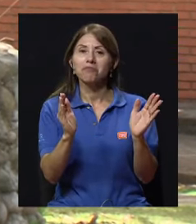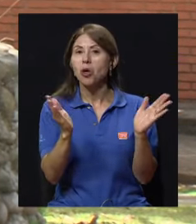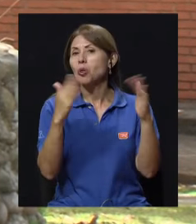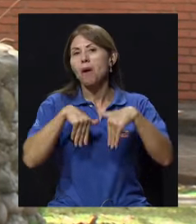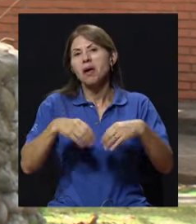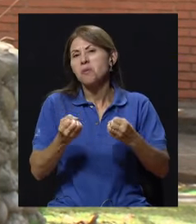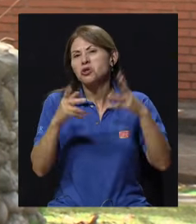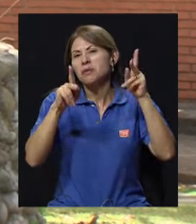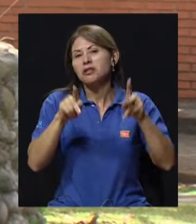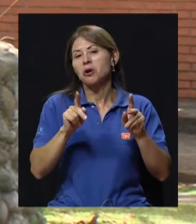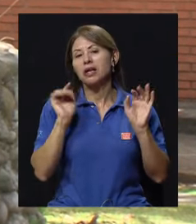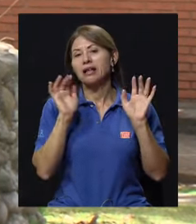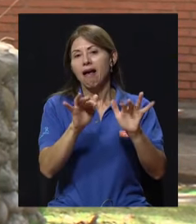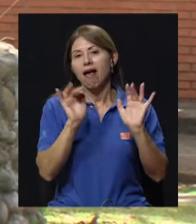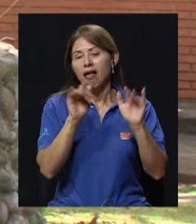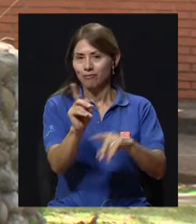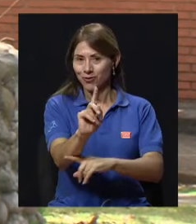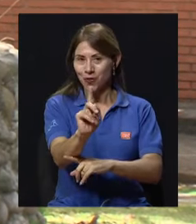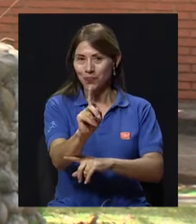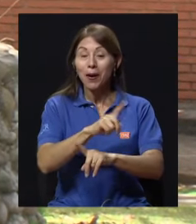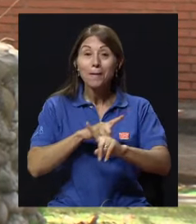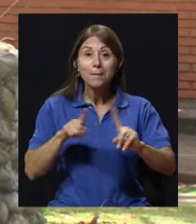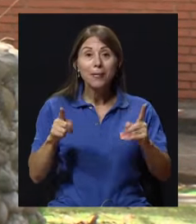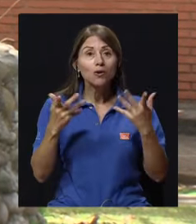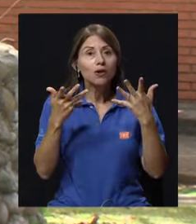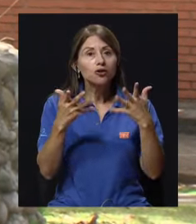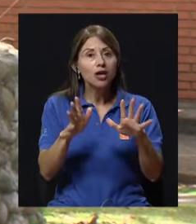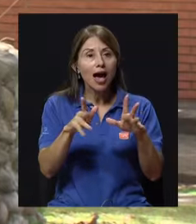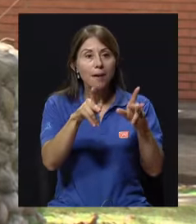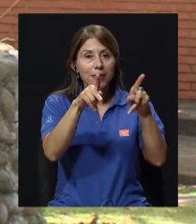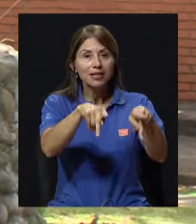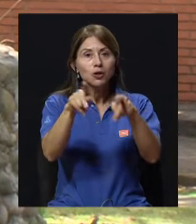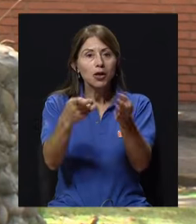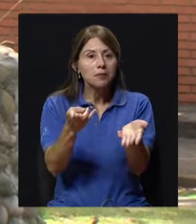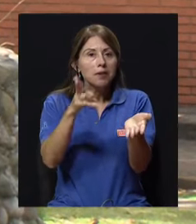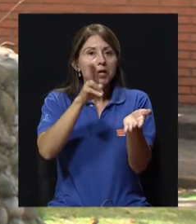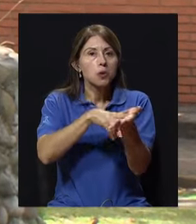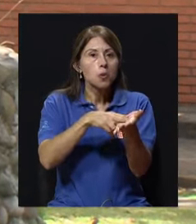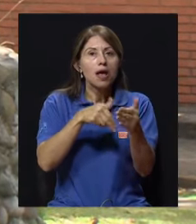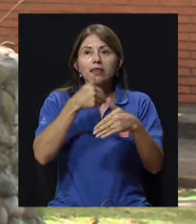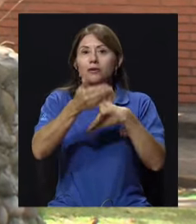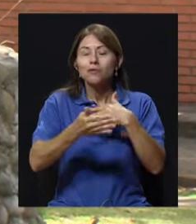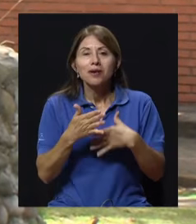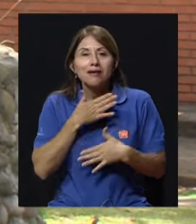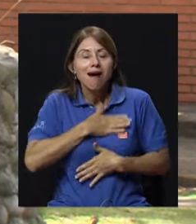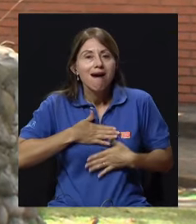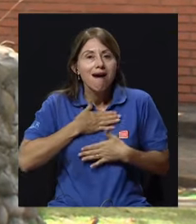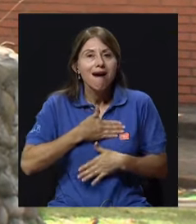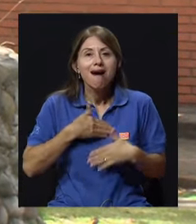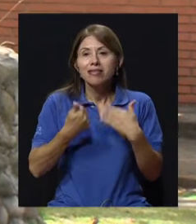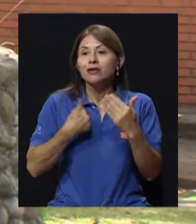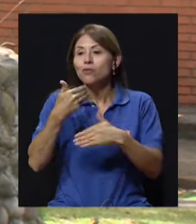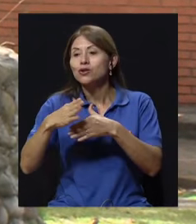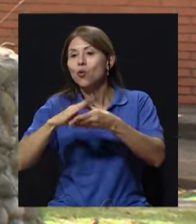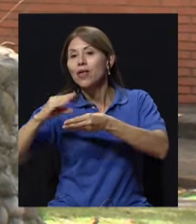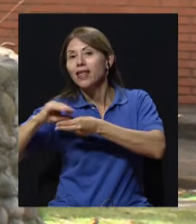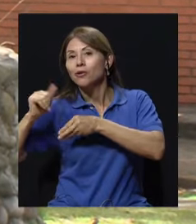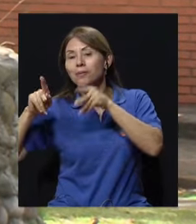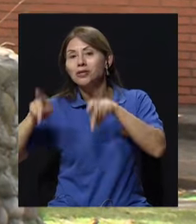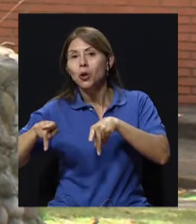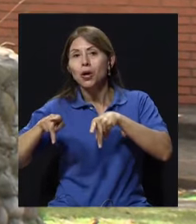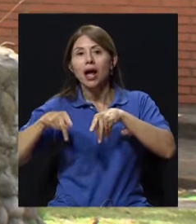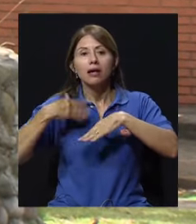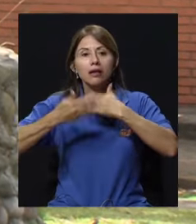mucha afluencia, ¿verdad? No había como mucha afluencia, pero una vez que llegaron y se va contando, ¿verdad? Le cuenta uno, le cuenta lo otro, ¿verdad? Y eso se riega.